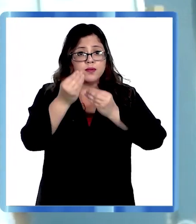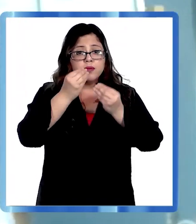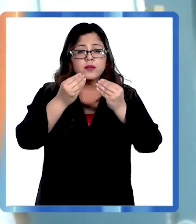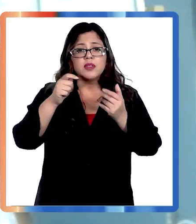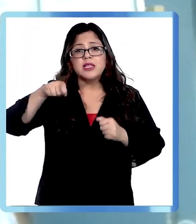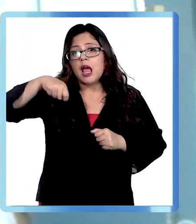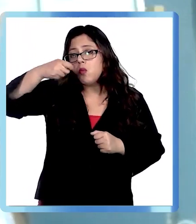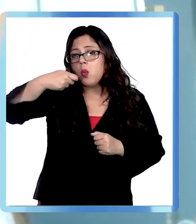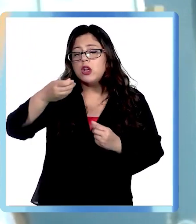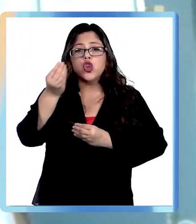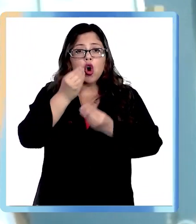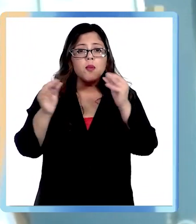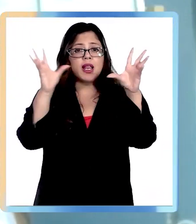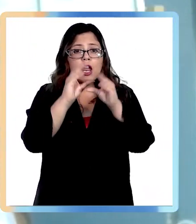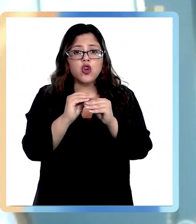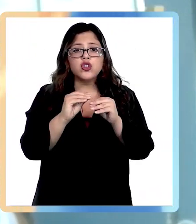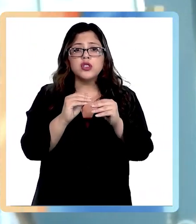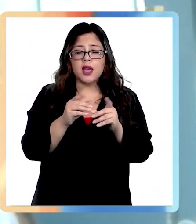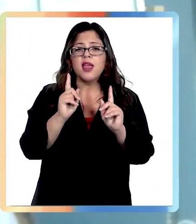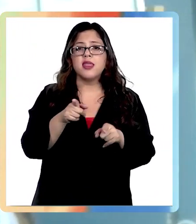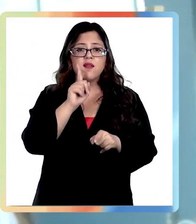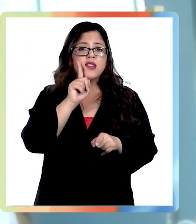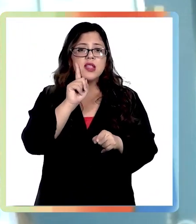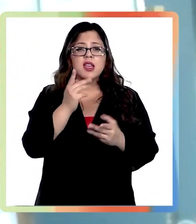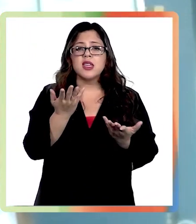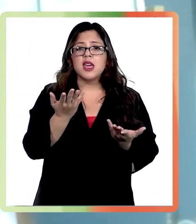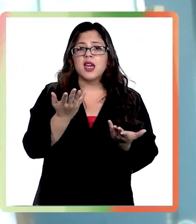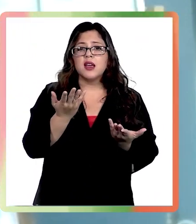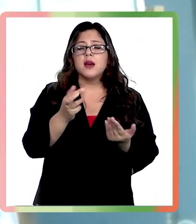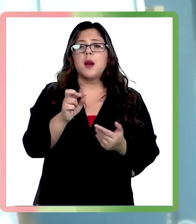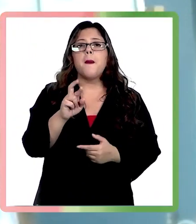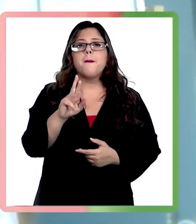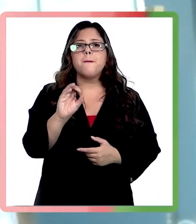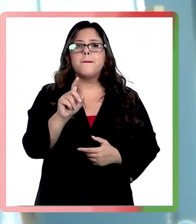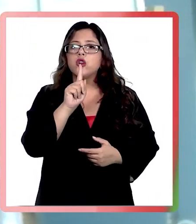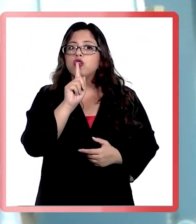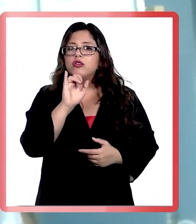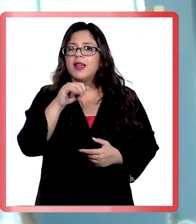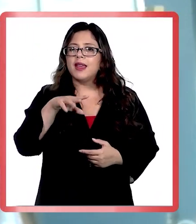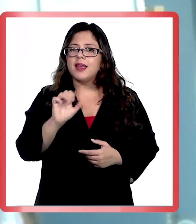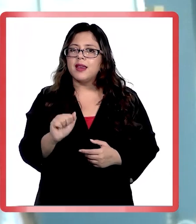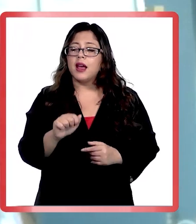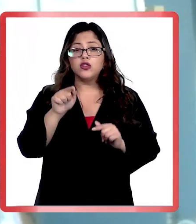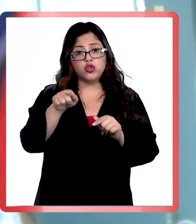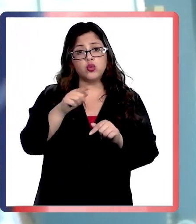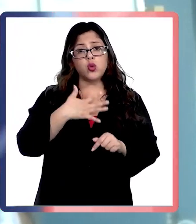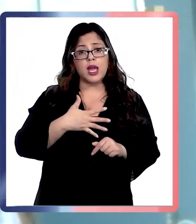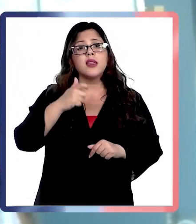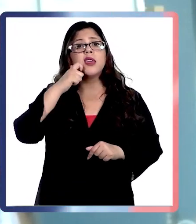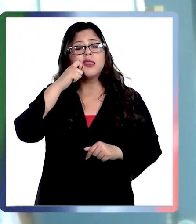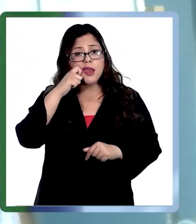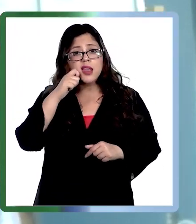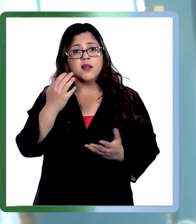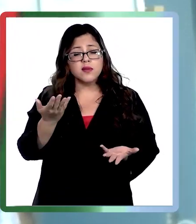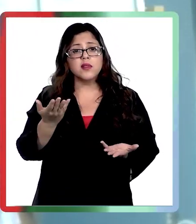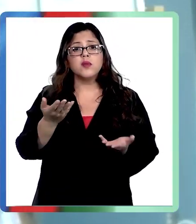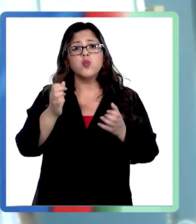almuerzo como comida, incluir alguna porción de proteína. Si va a ser de origen animal, ir variando en las fuentes. Carnes rojas,